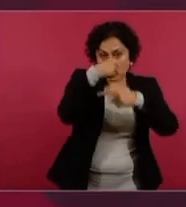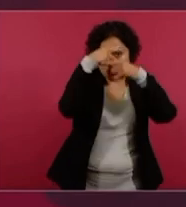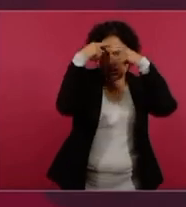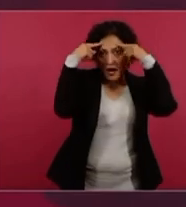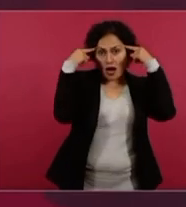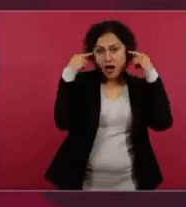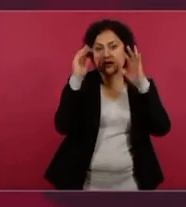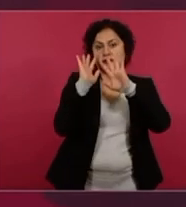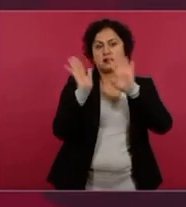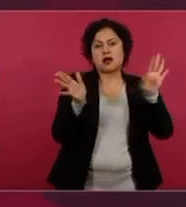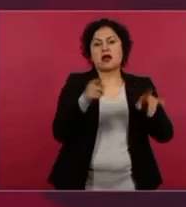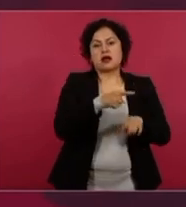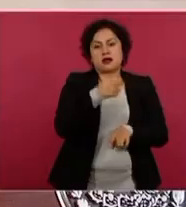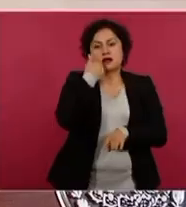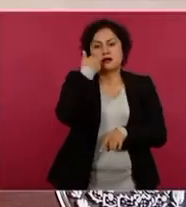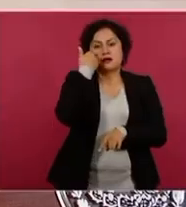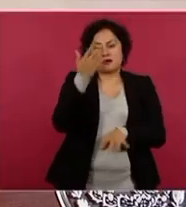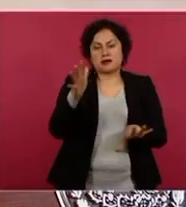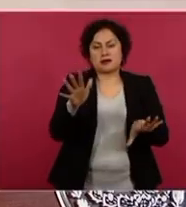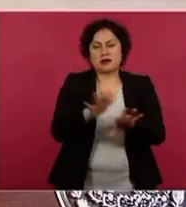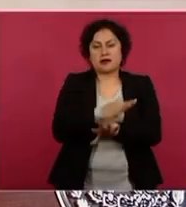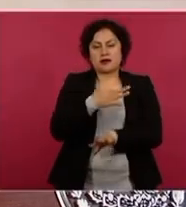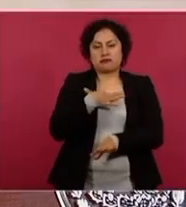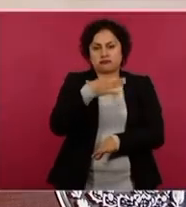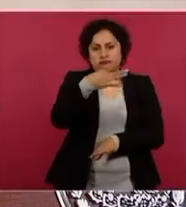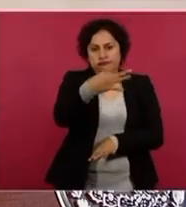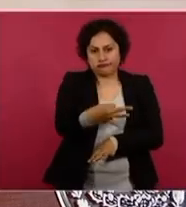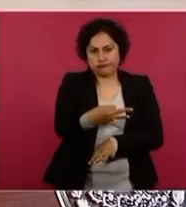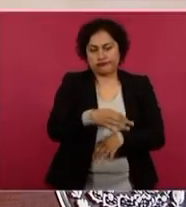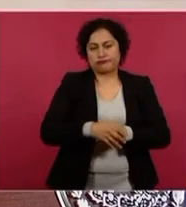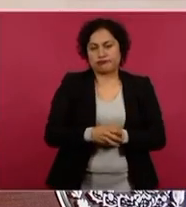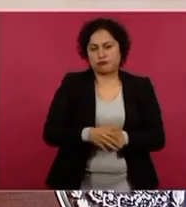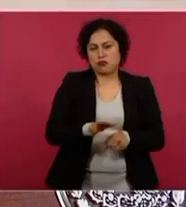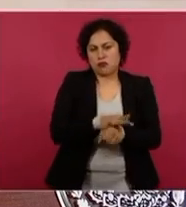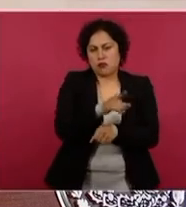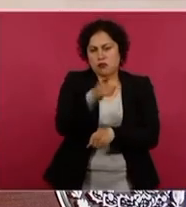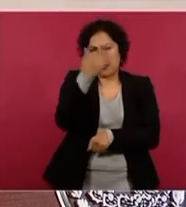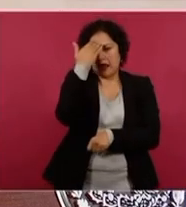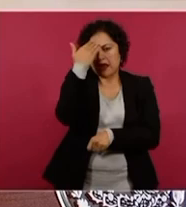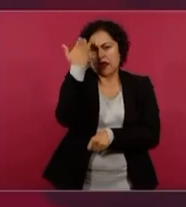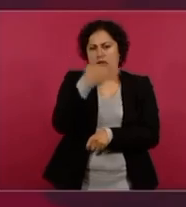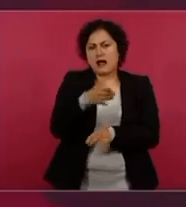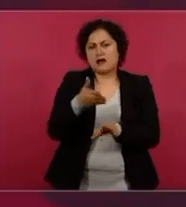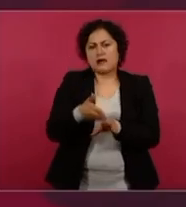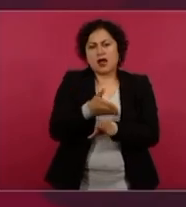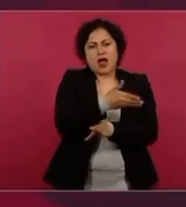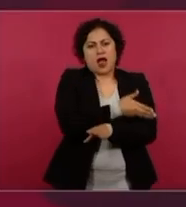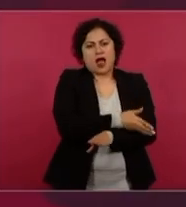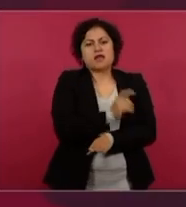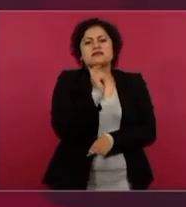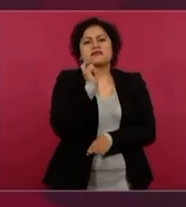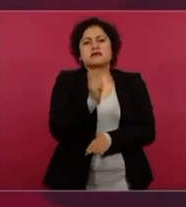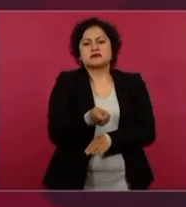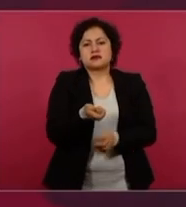porque dominaba una oligarquía,